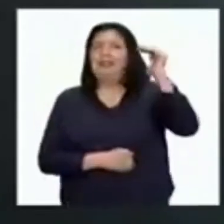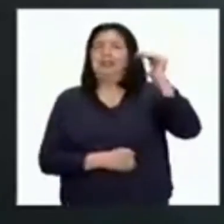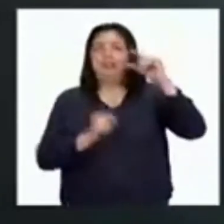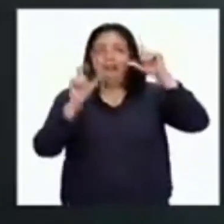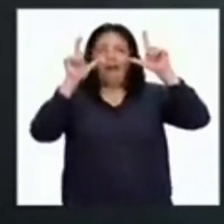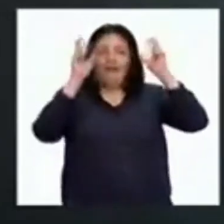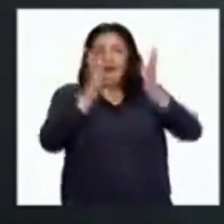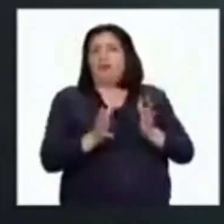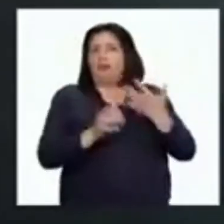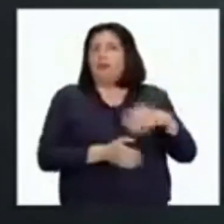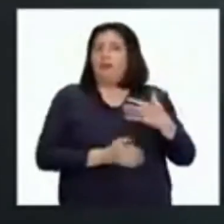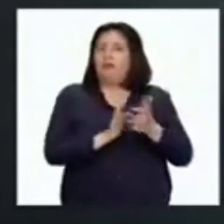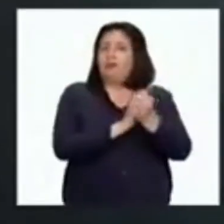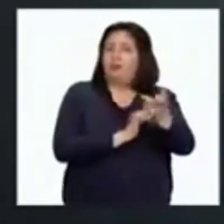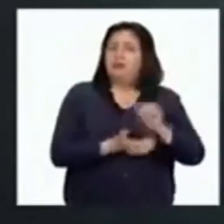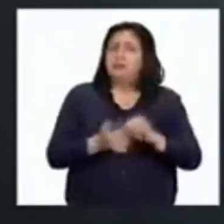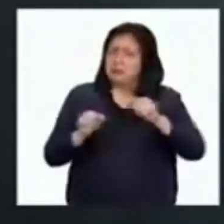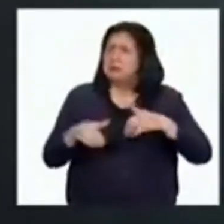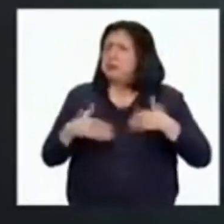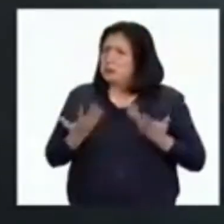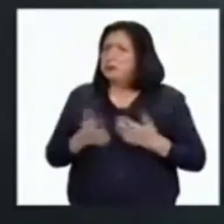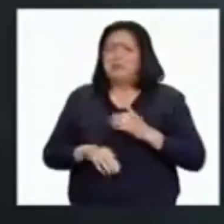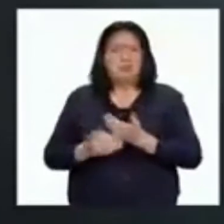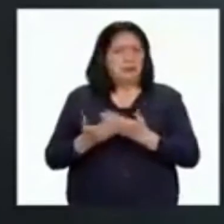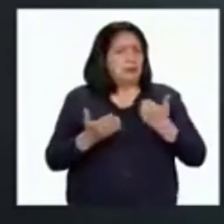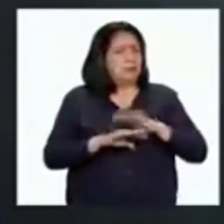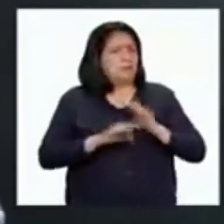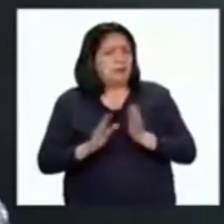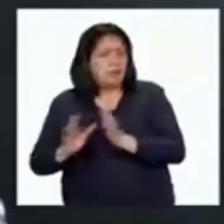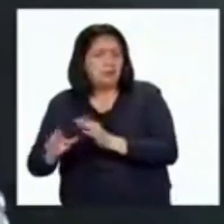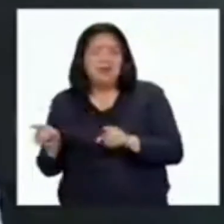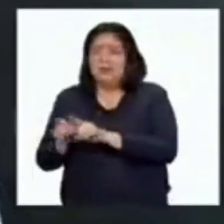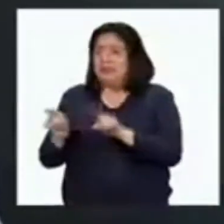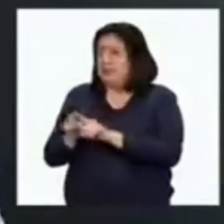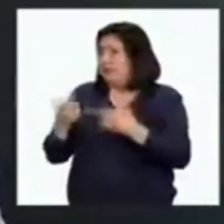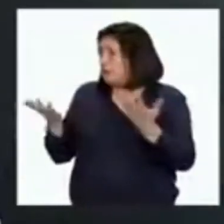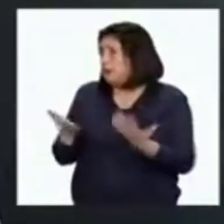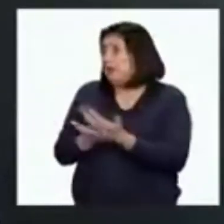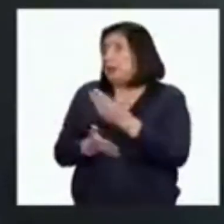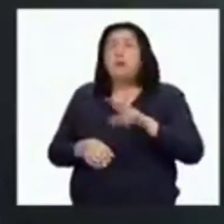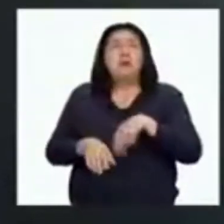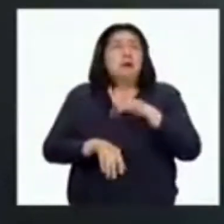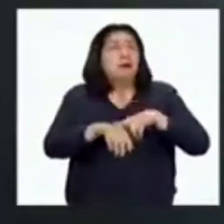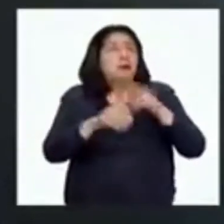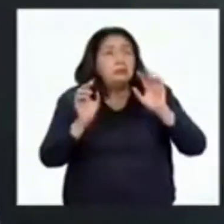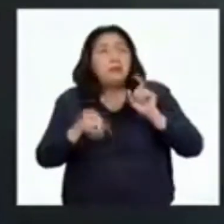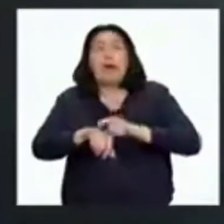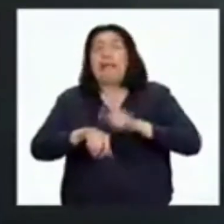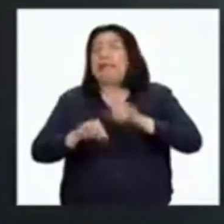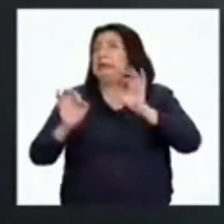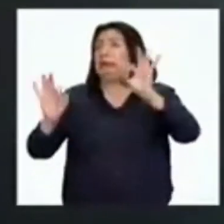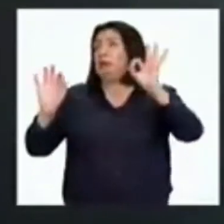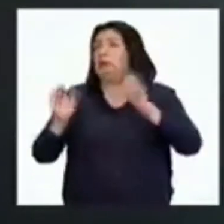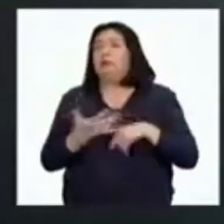la fotografía, puedes anticiparte y preparar tus fotos, pero también puedes trabajar solo el espontáneo y adaptarte a la situación que tengas